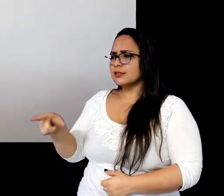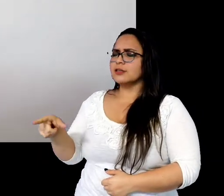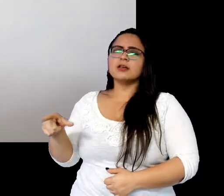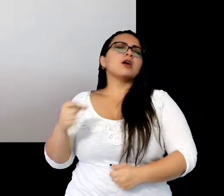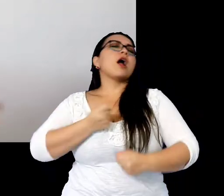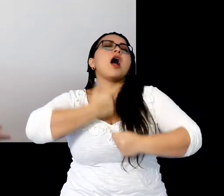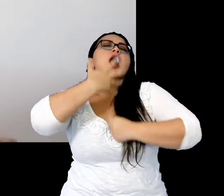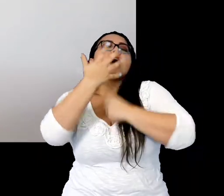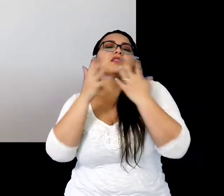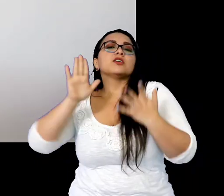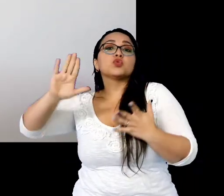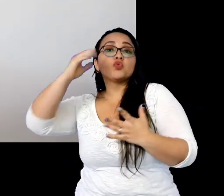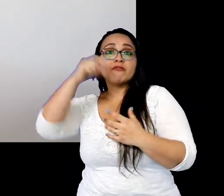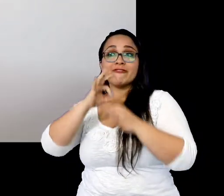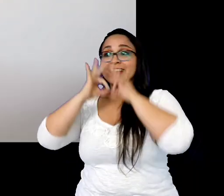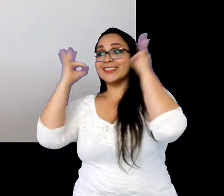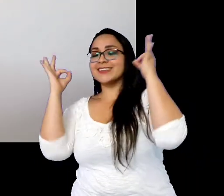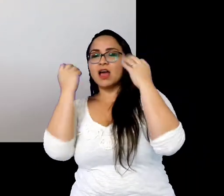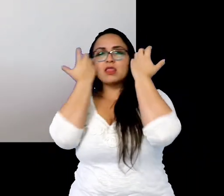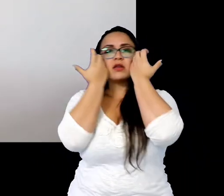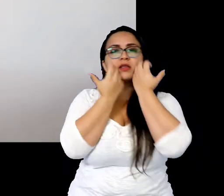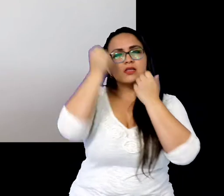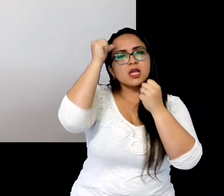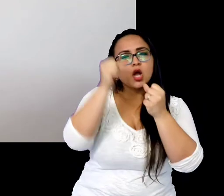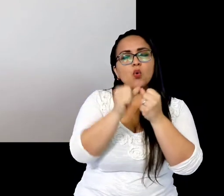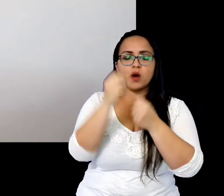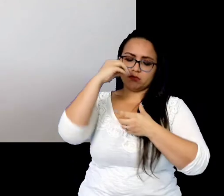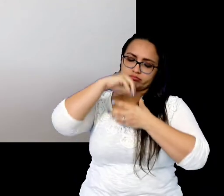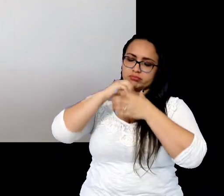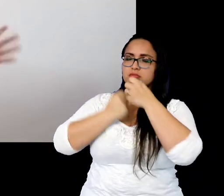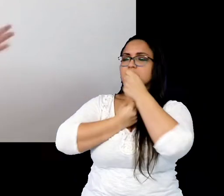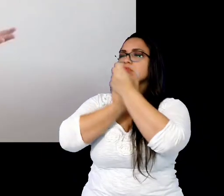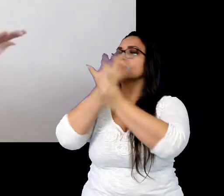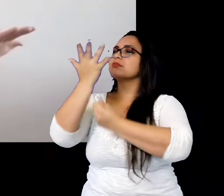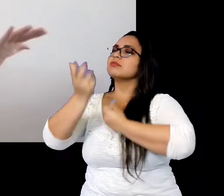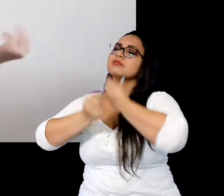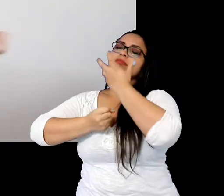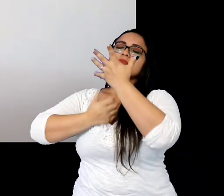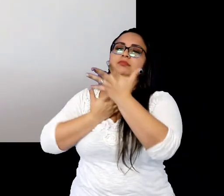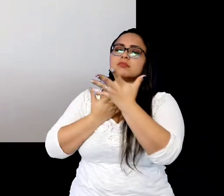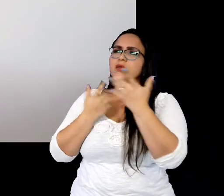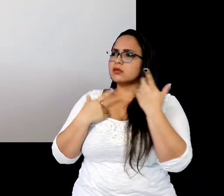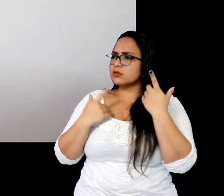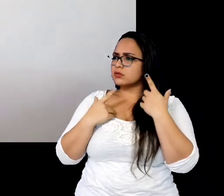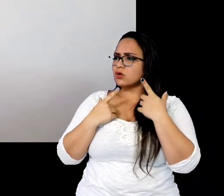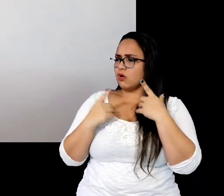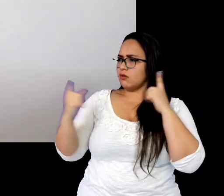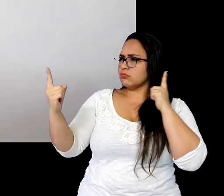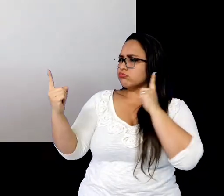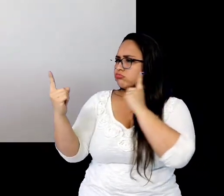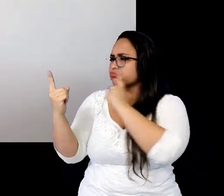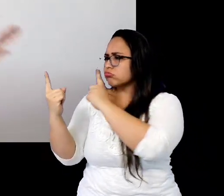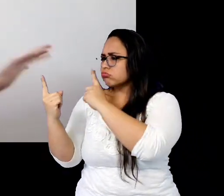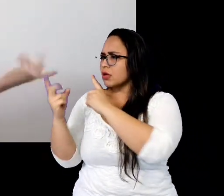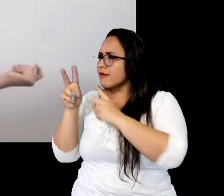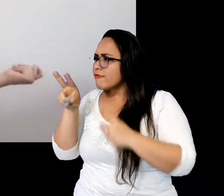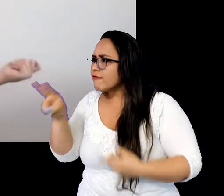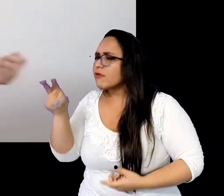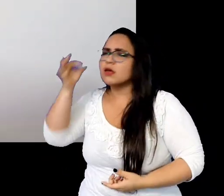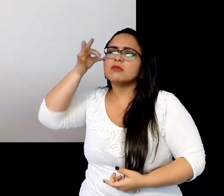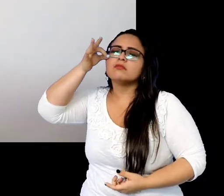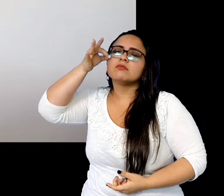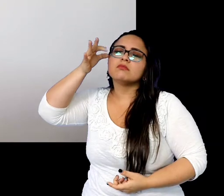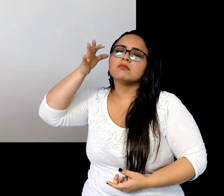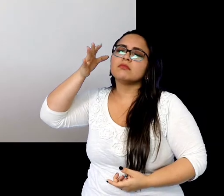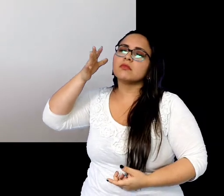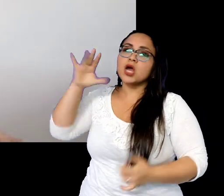alegrías, sus tristezas y sus recuerdos. Al acercarme de una bota que brillaba en su mejilla, como bota de